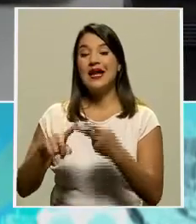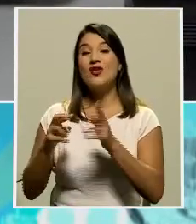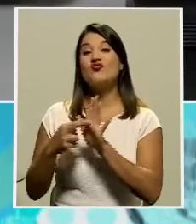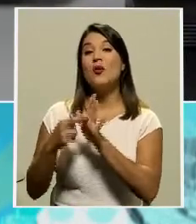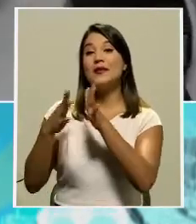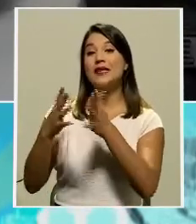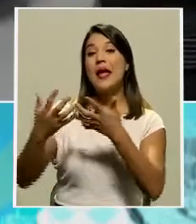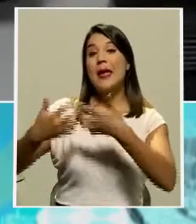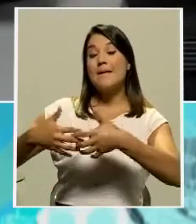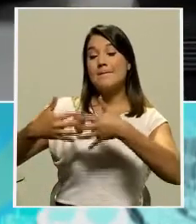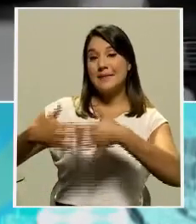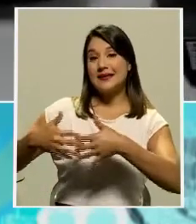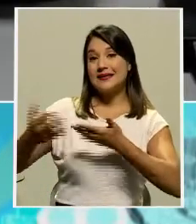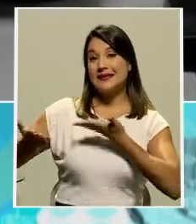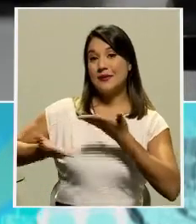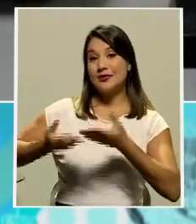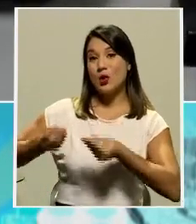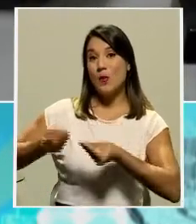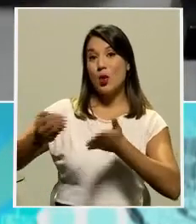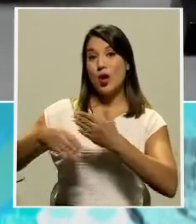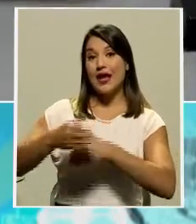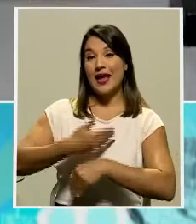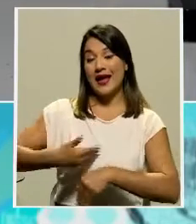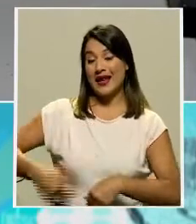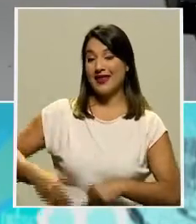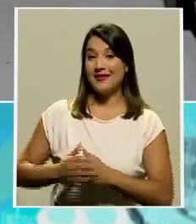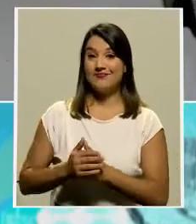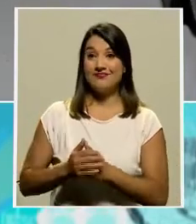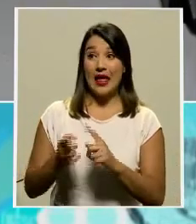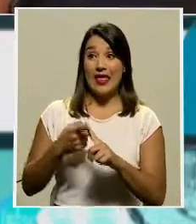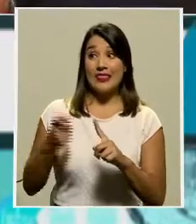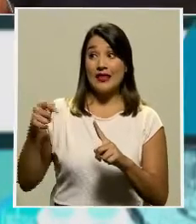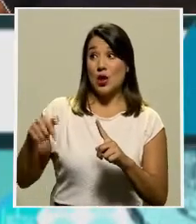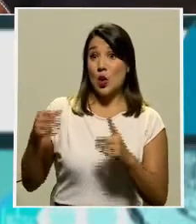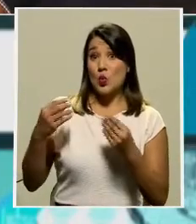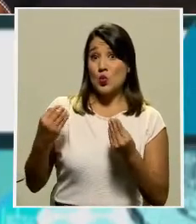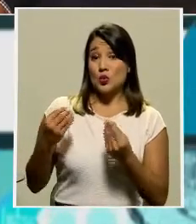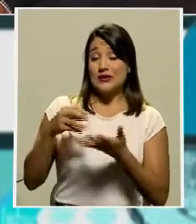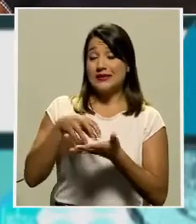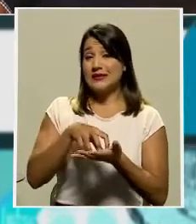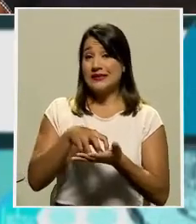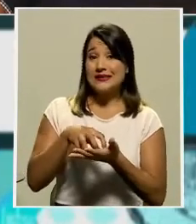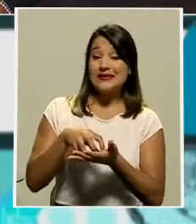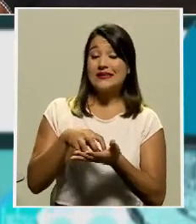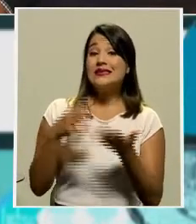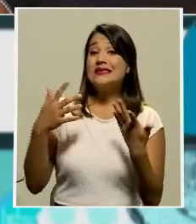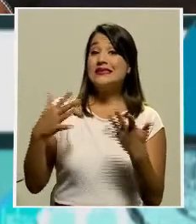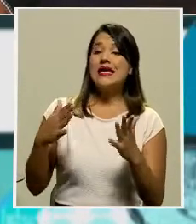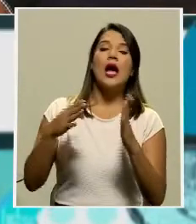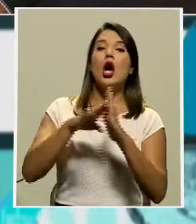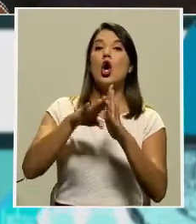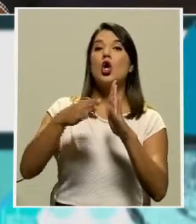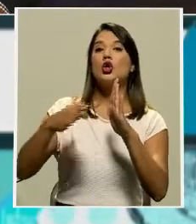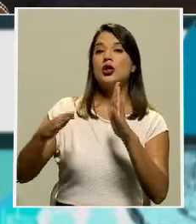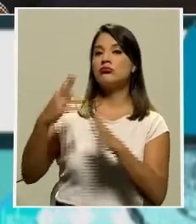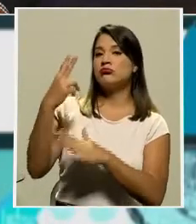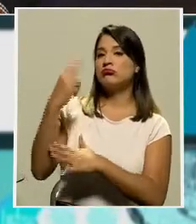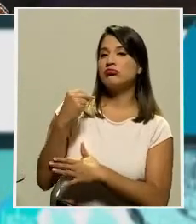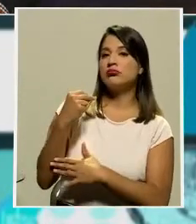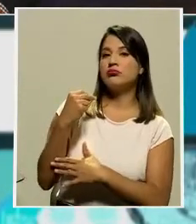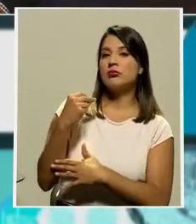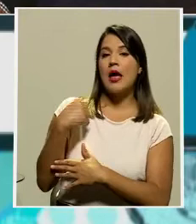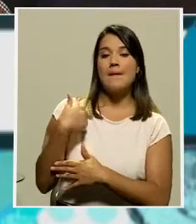Heredia. Don Ernesto, es una incertidumbre a partir de hoy ya con la respuesta que tiene el Ministerio de Justicia